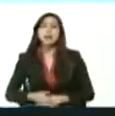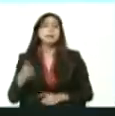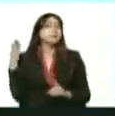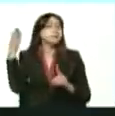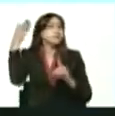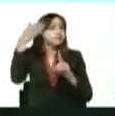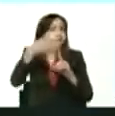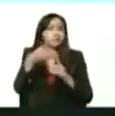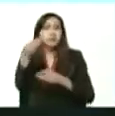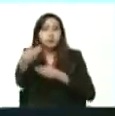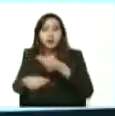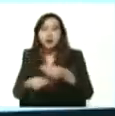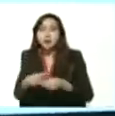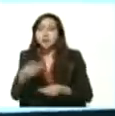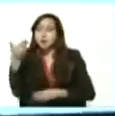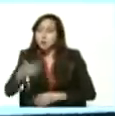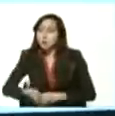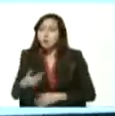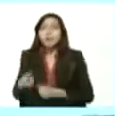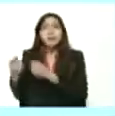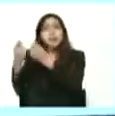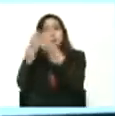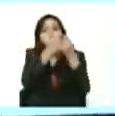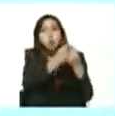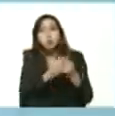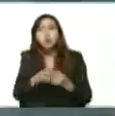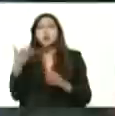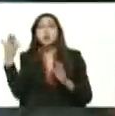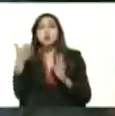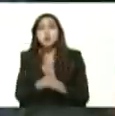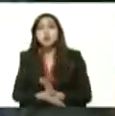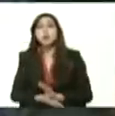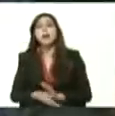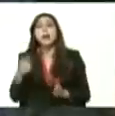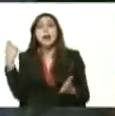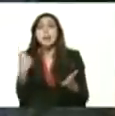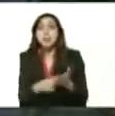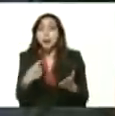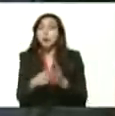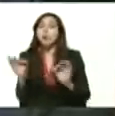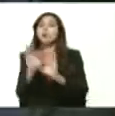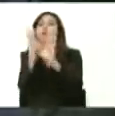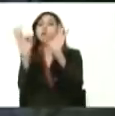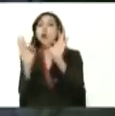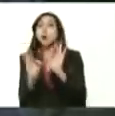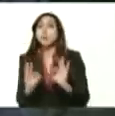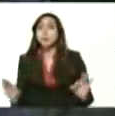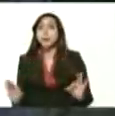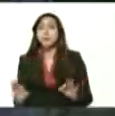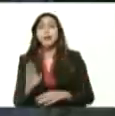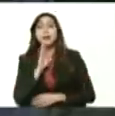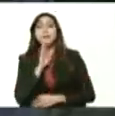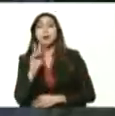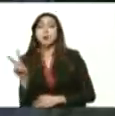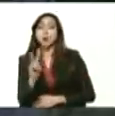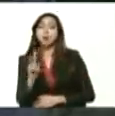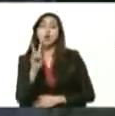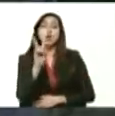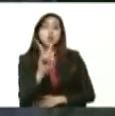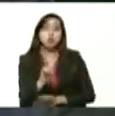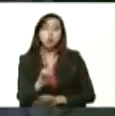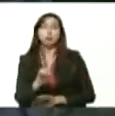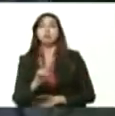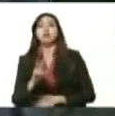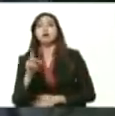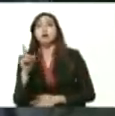vértices más importantes de la economía digital, sin duda alguna, son los medios de pago. En ese sentido, el Banco de Venezuela ha desarrollado dos productos bien